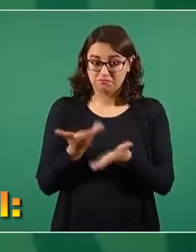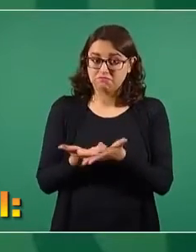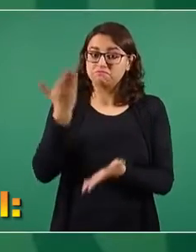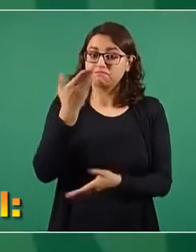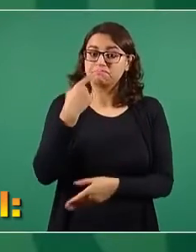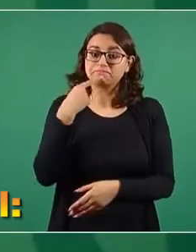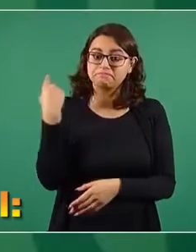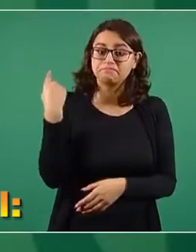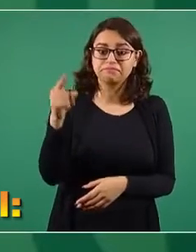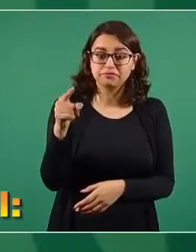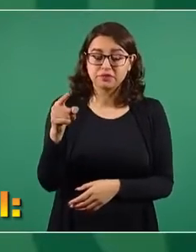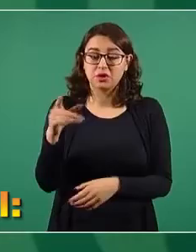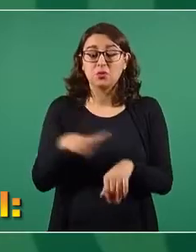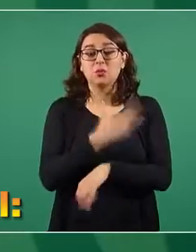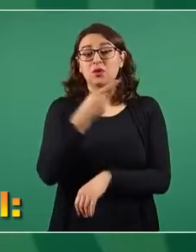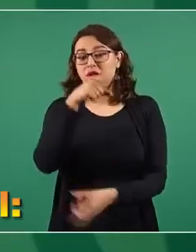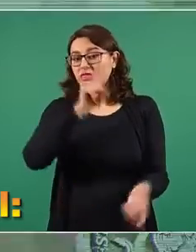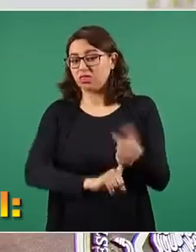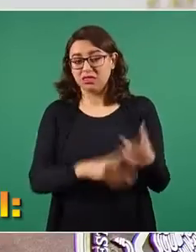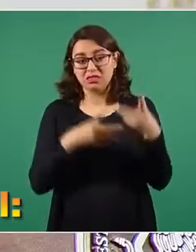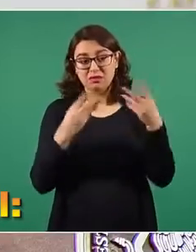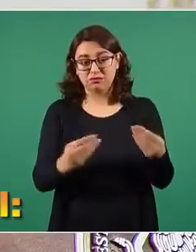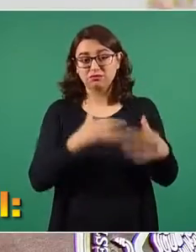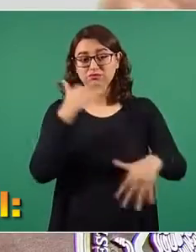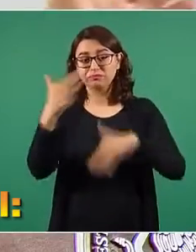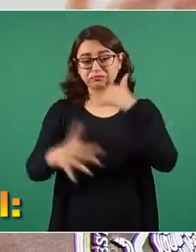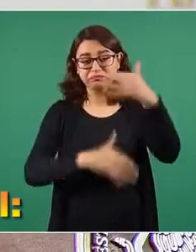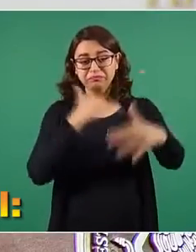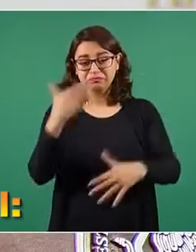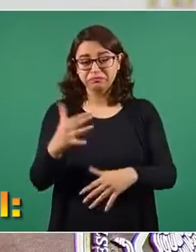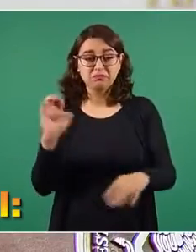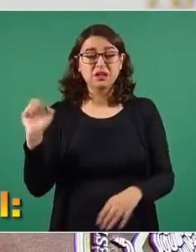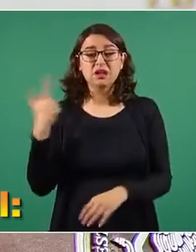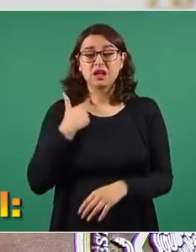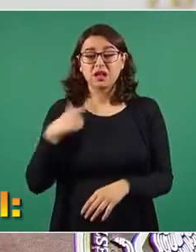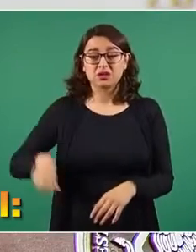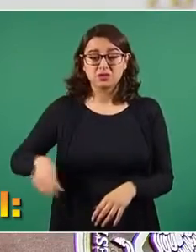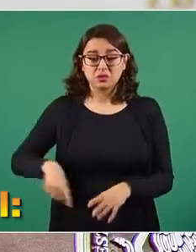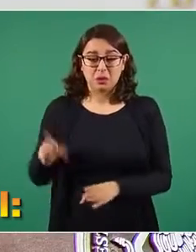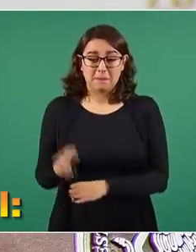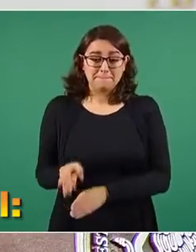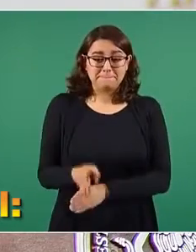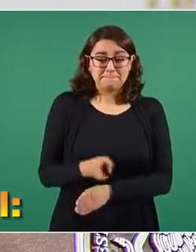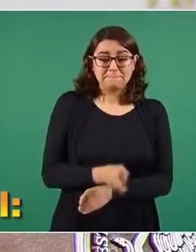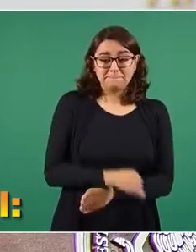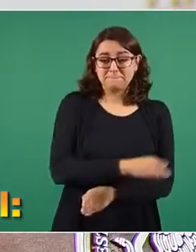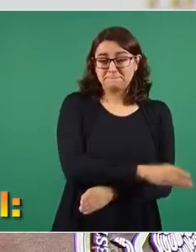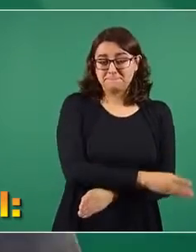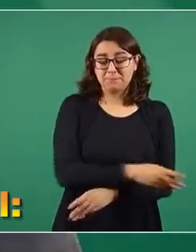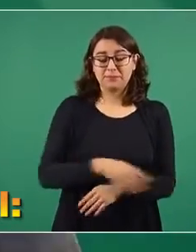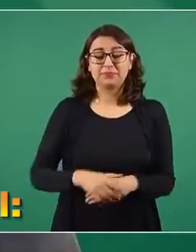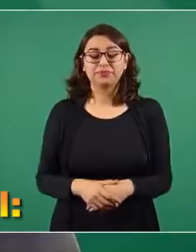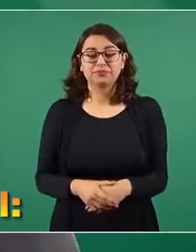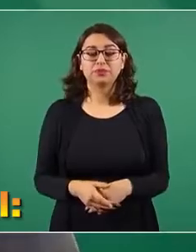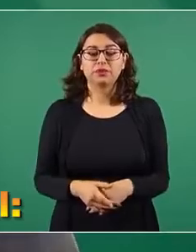autorizó los contratos millonarios para la construcción de las ciudades judiciales, debido a que se le expuso que el esquema por el que serían